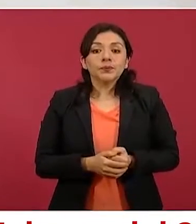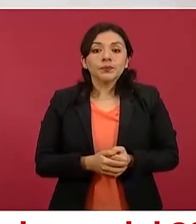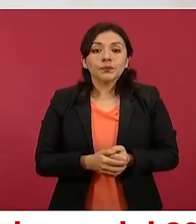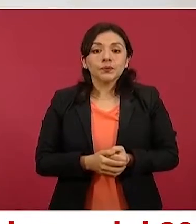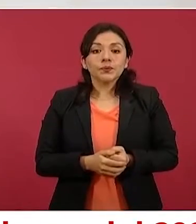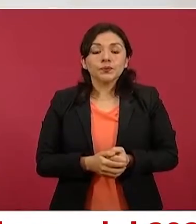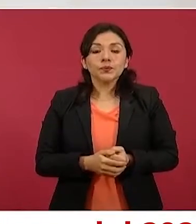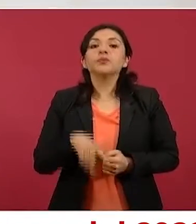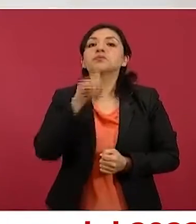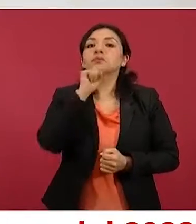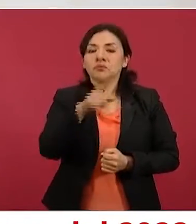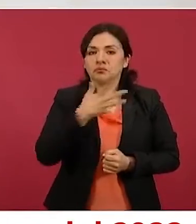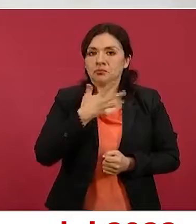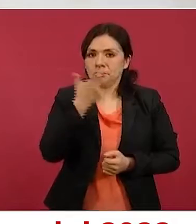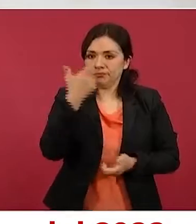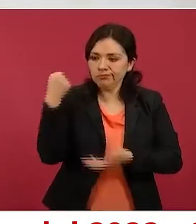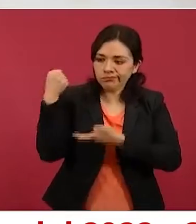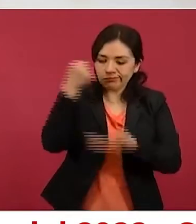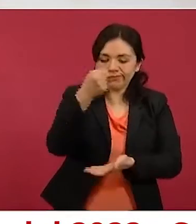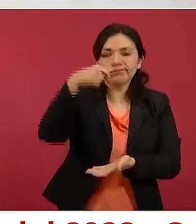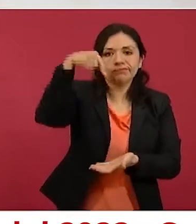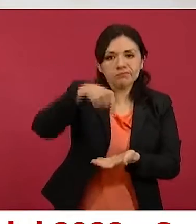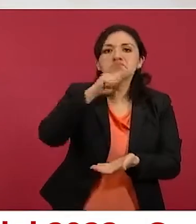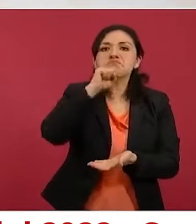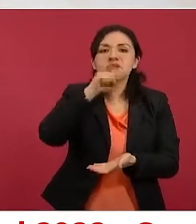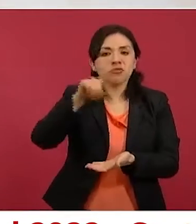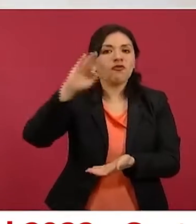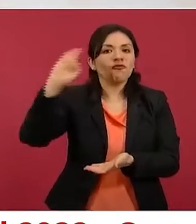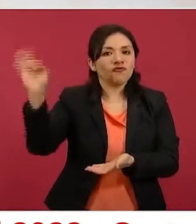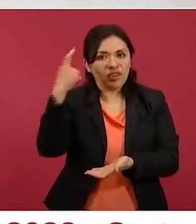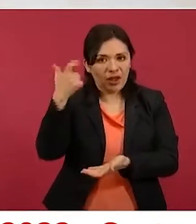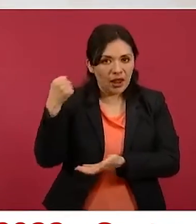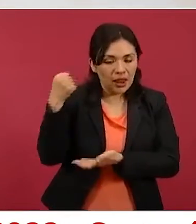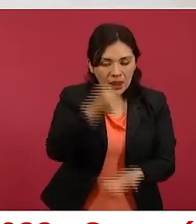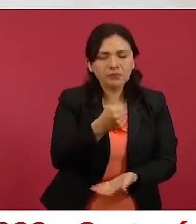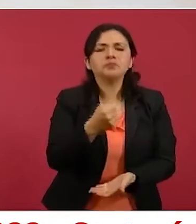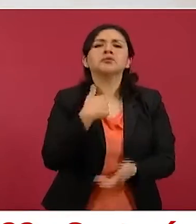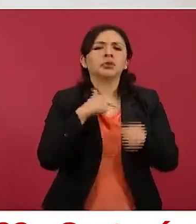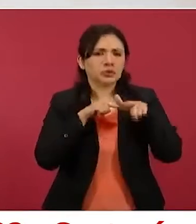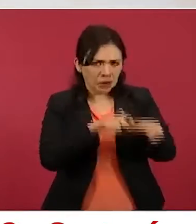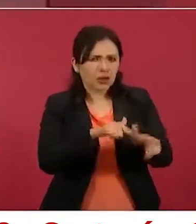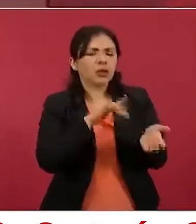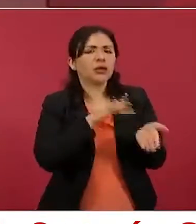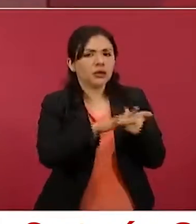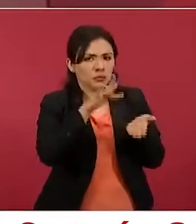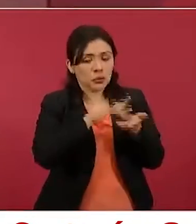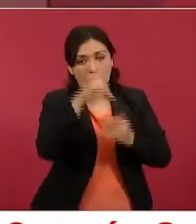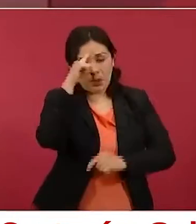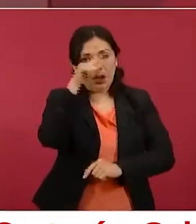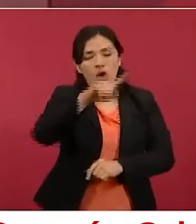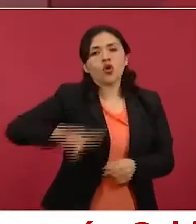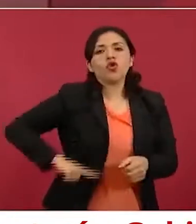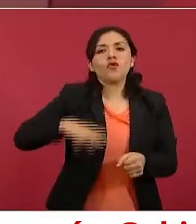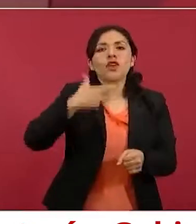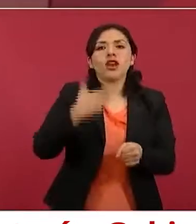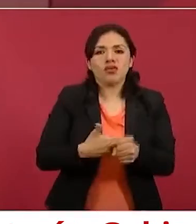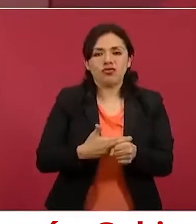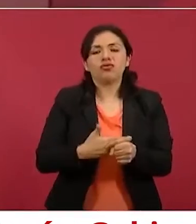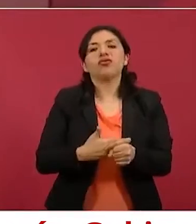hubo recursos federales y vamos a seguir ayudando al gobernador,